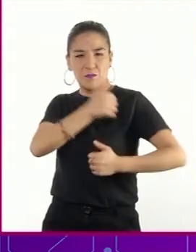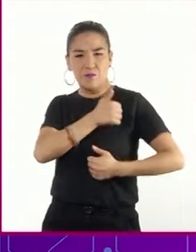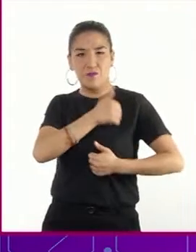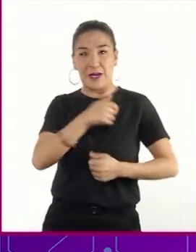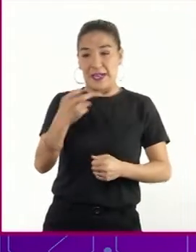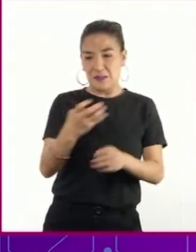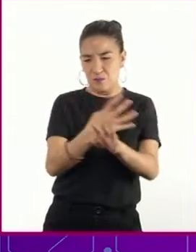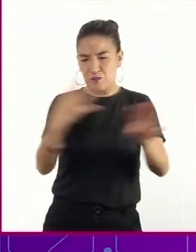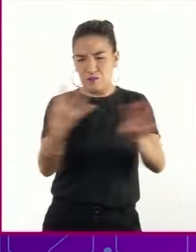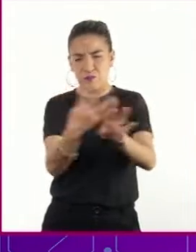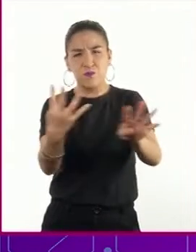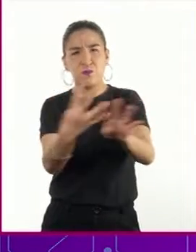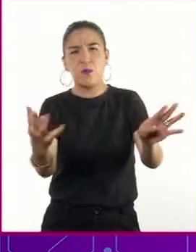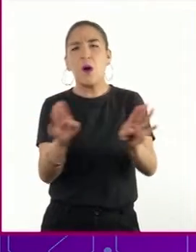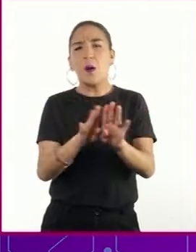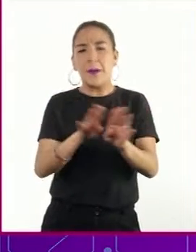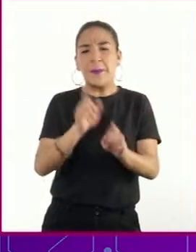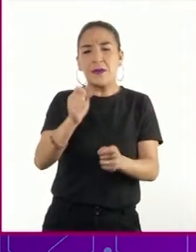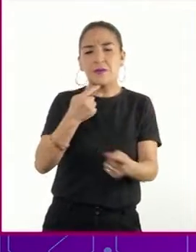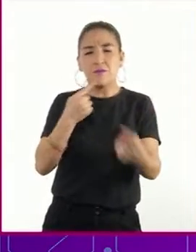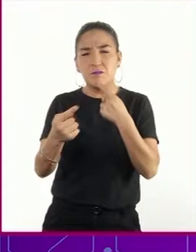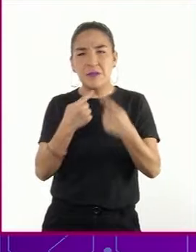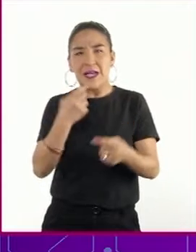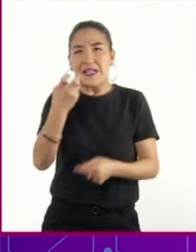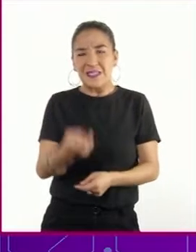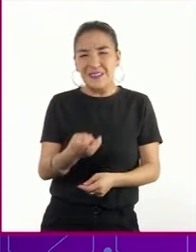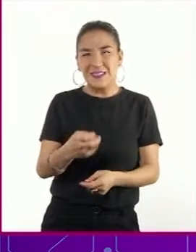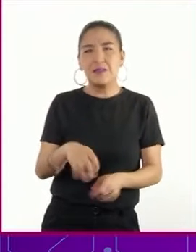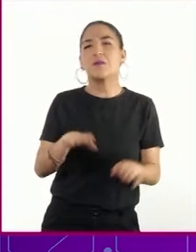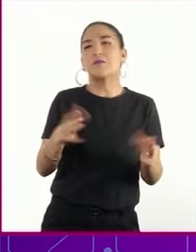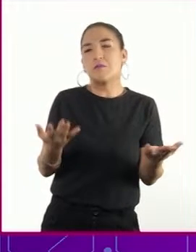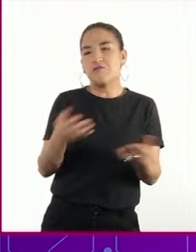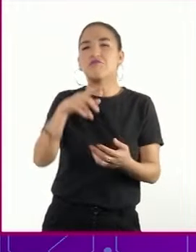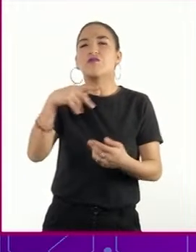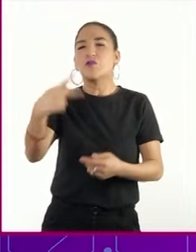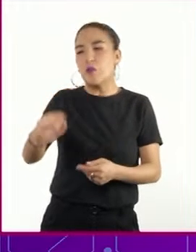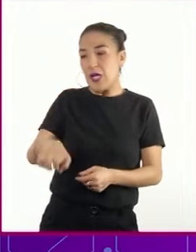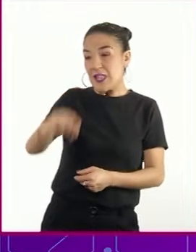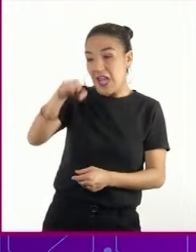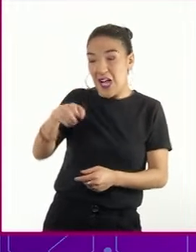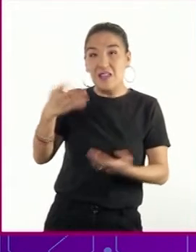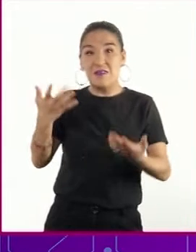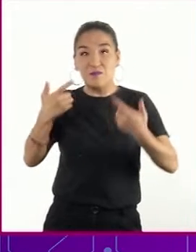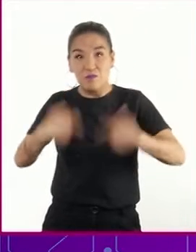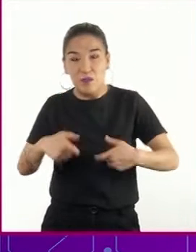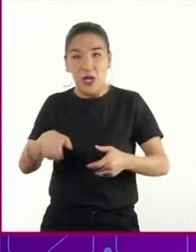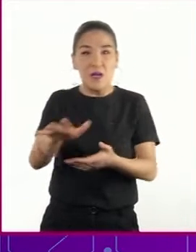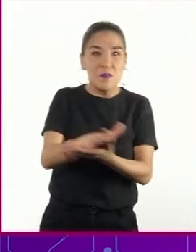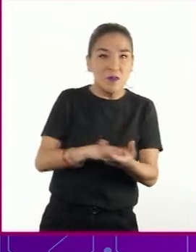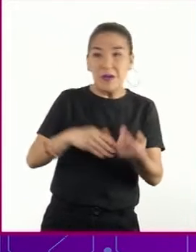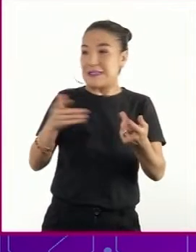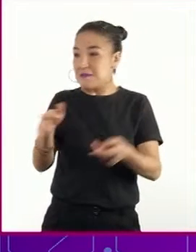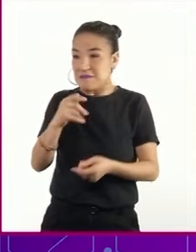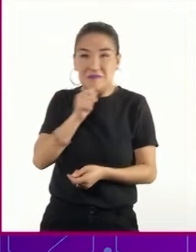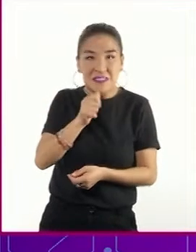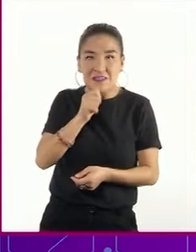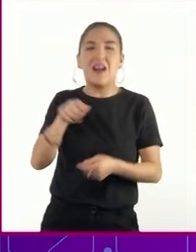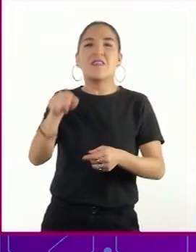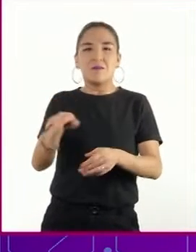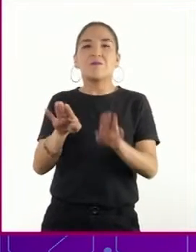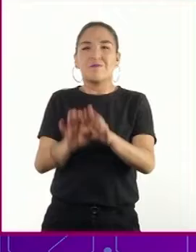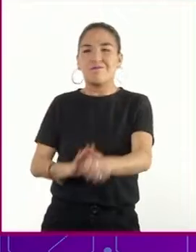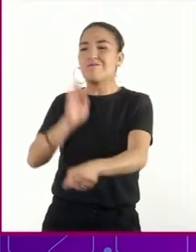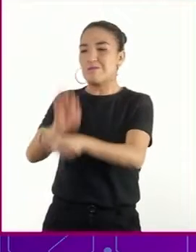hasta ese momento y por diversas razones, como la edad o su estatus social, aún no habían participado en combate. Para